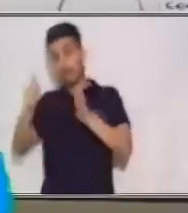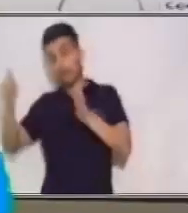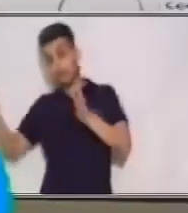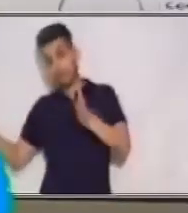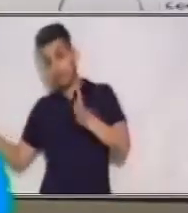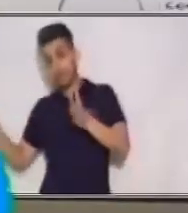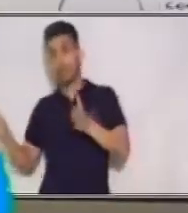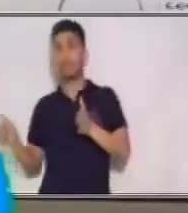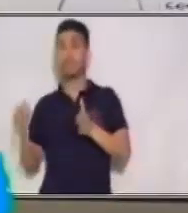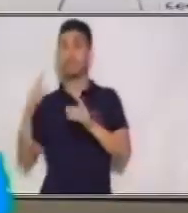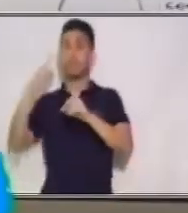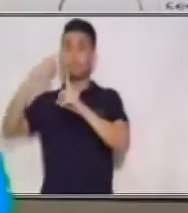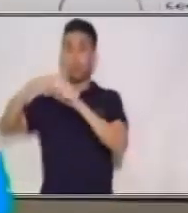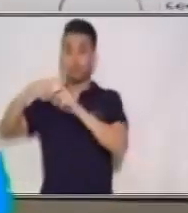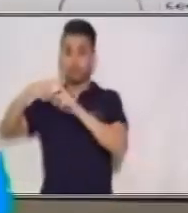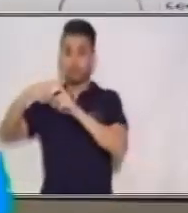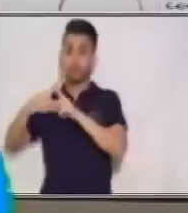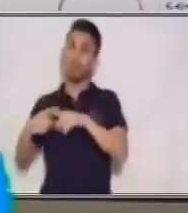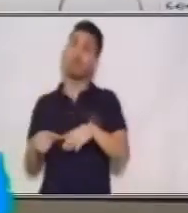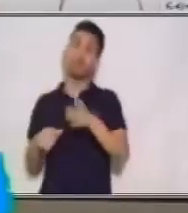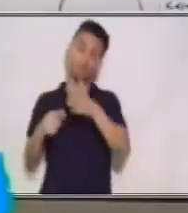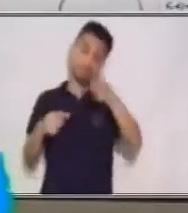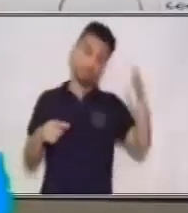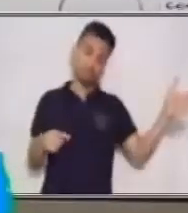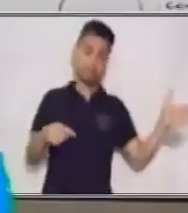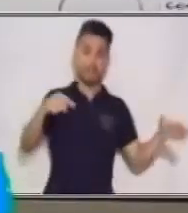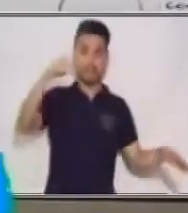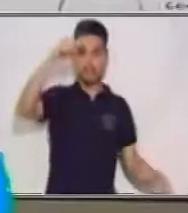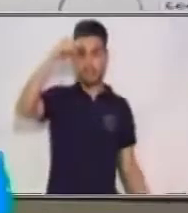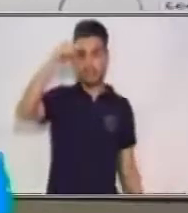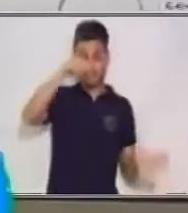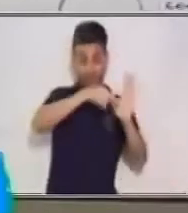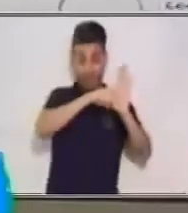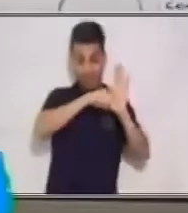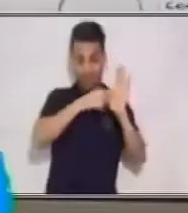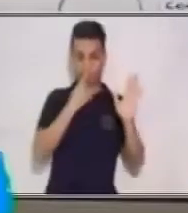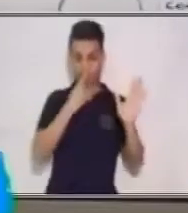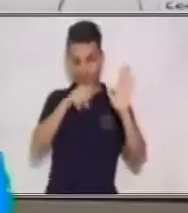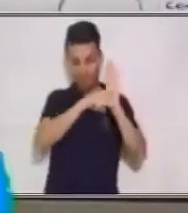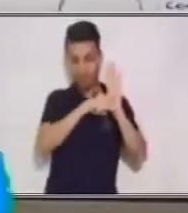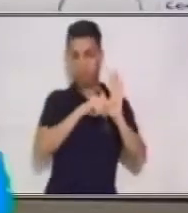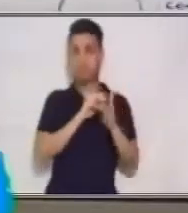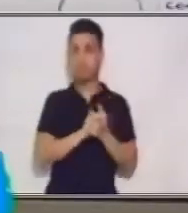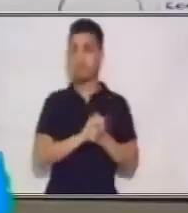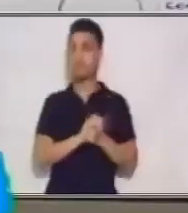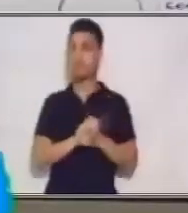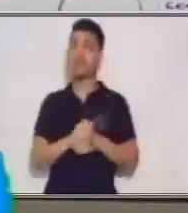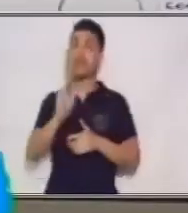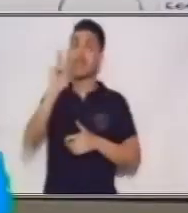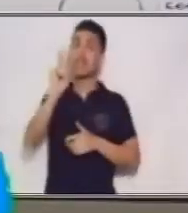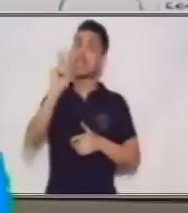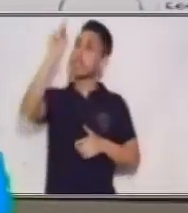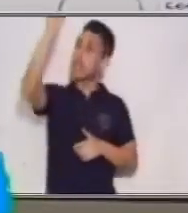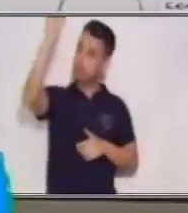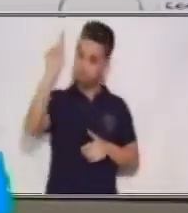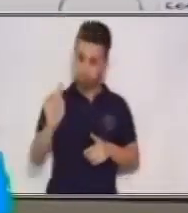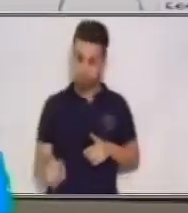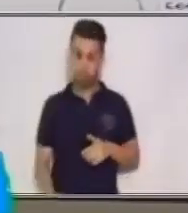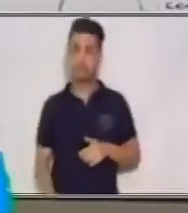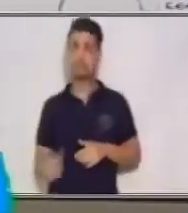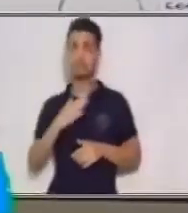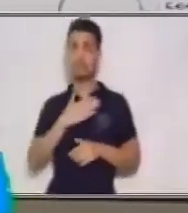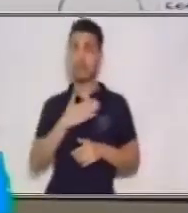los positivos y a la izquierda están los negativos. En el eje Y es el eje